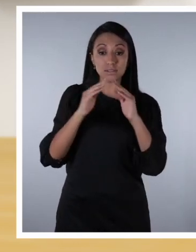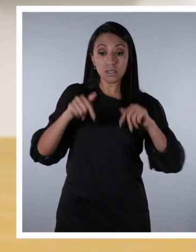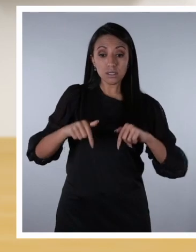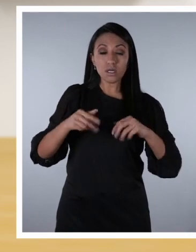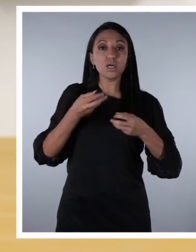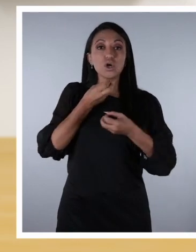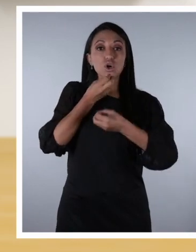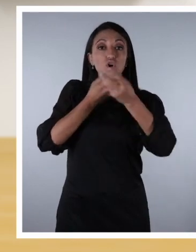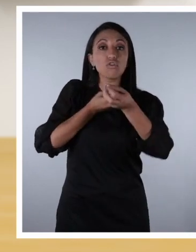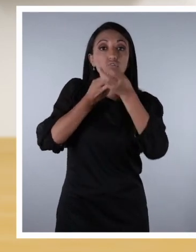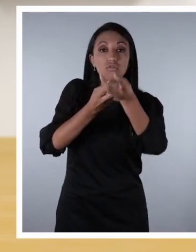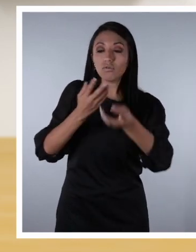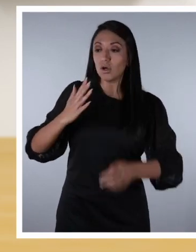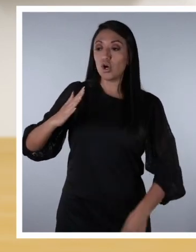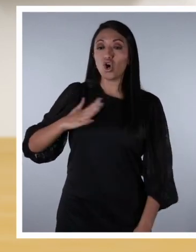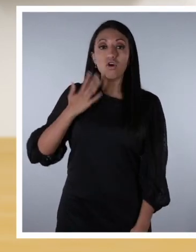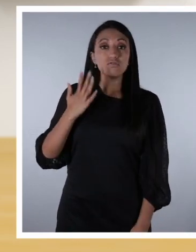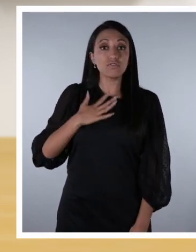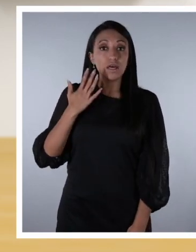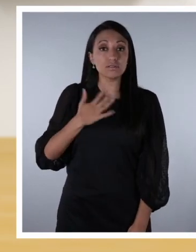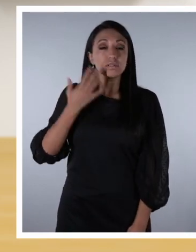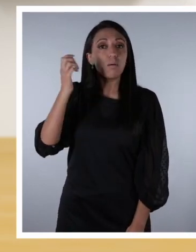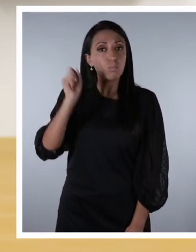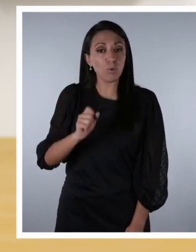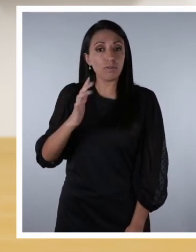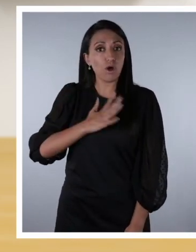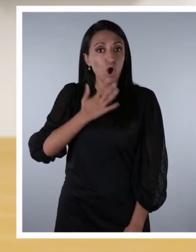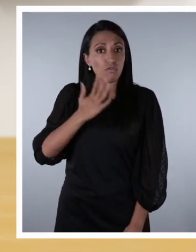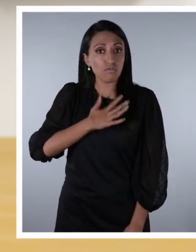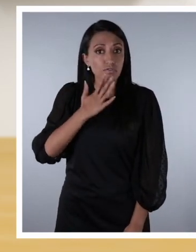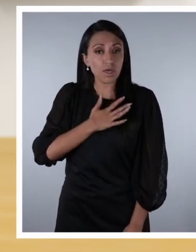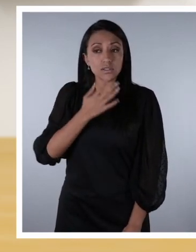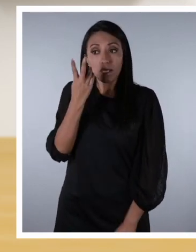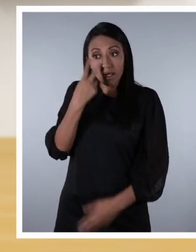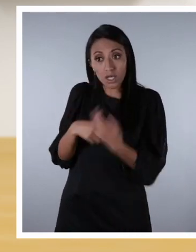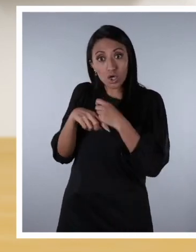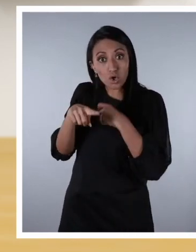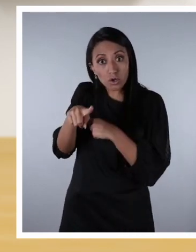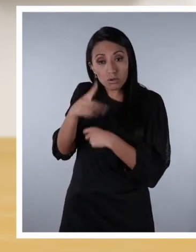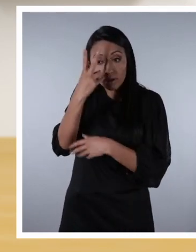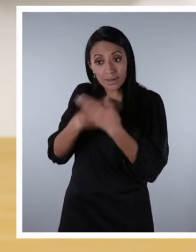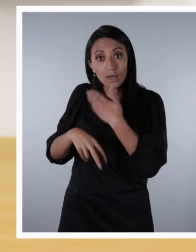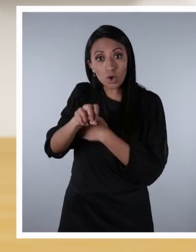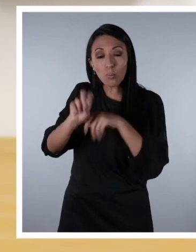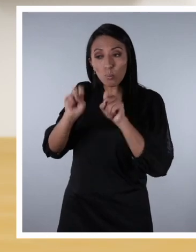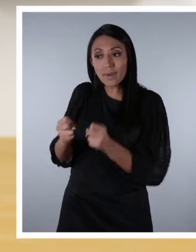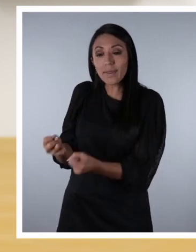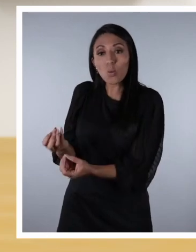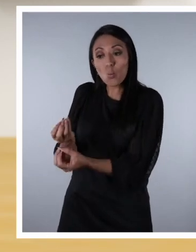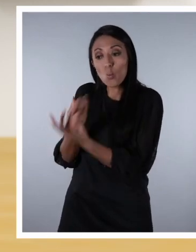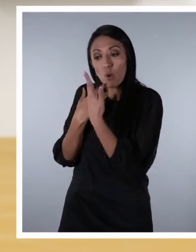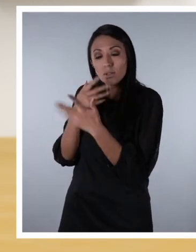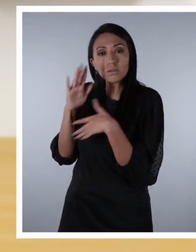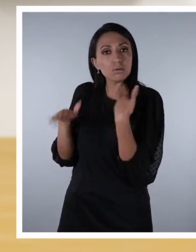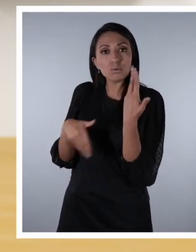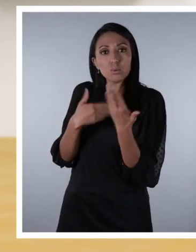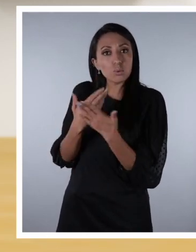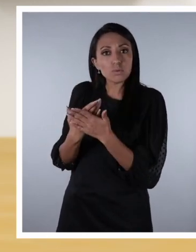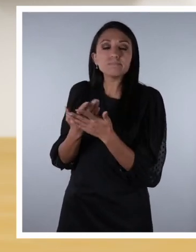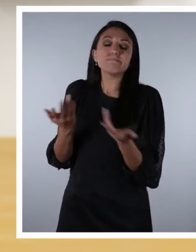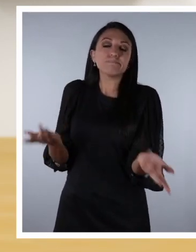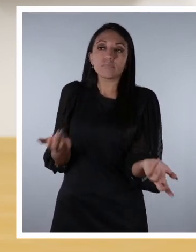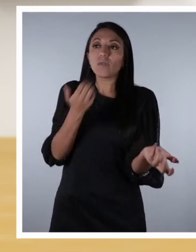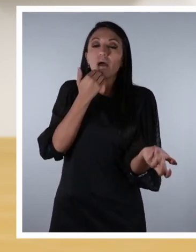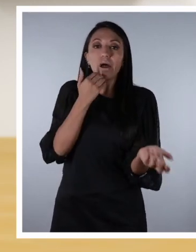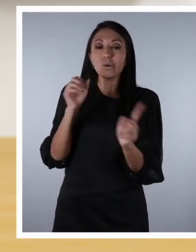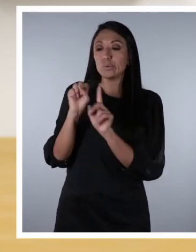seguros y de confianza que les brinden a tus hijos e hijas la posibilidad de hablar sin temores cuando existen